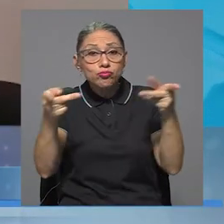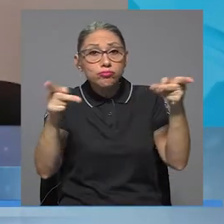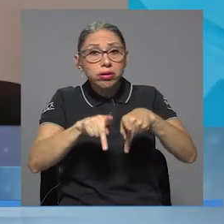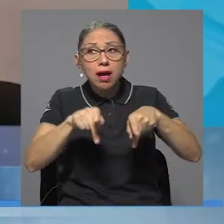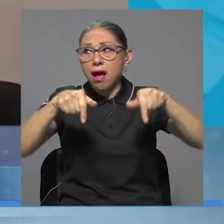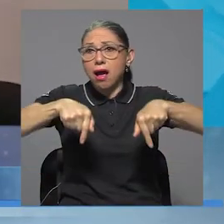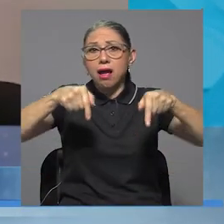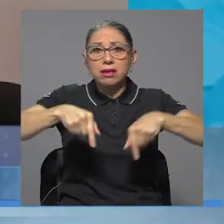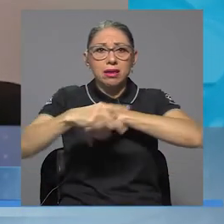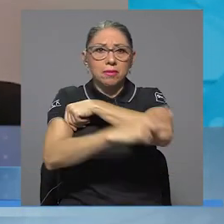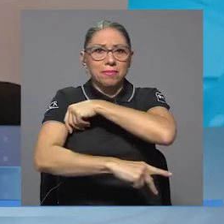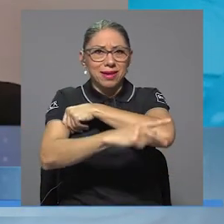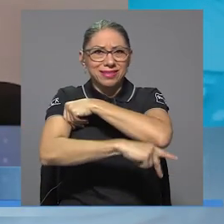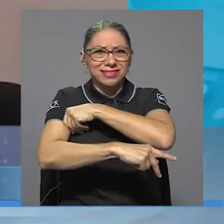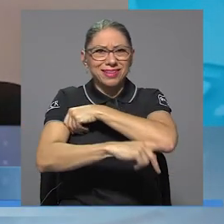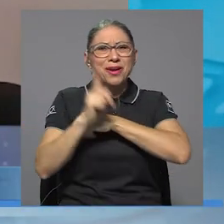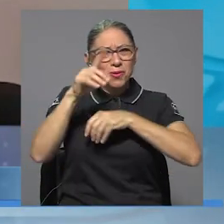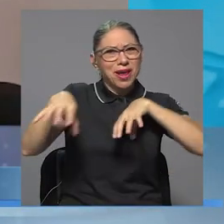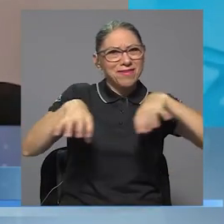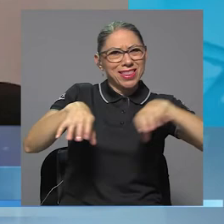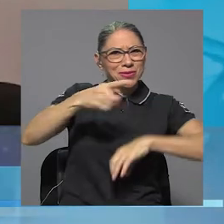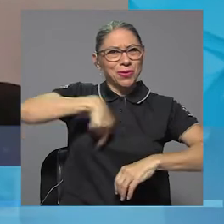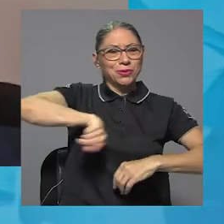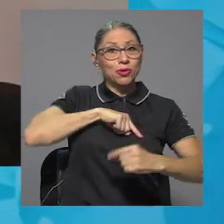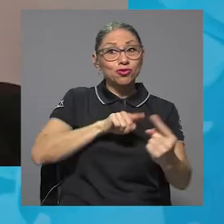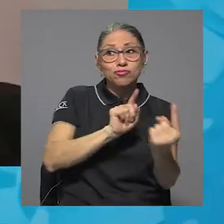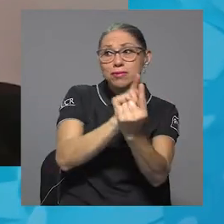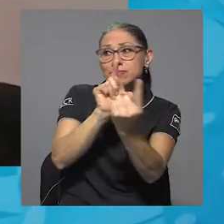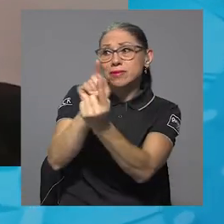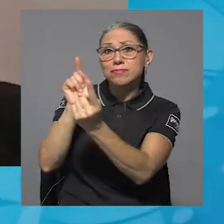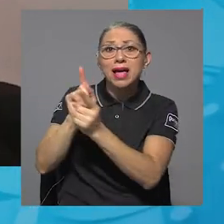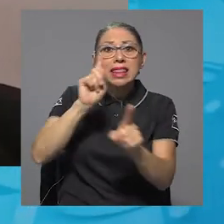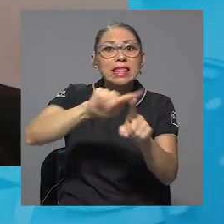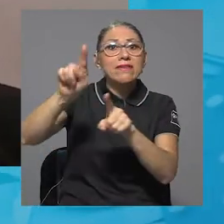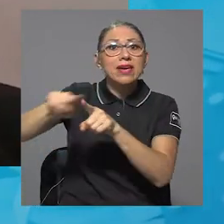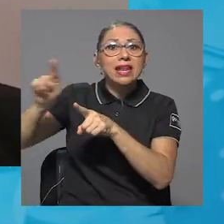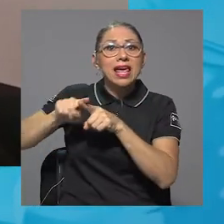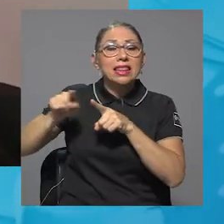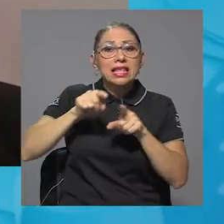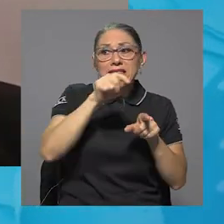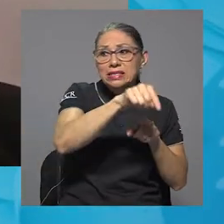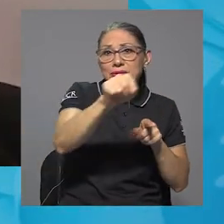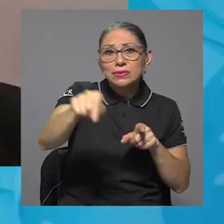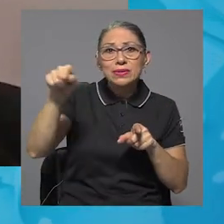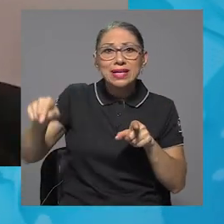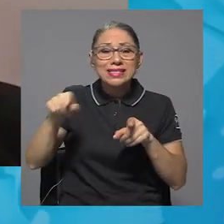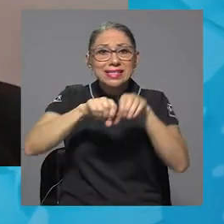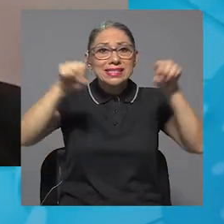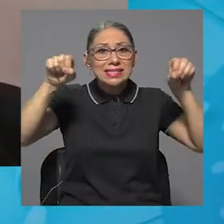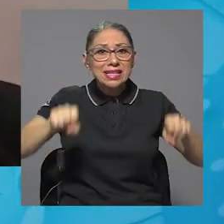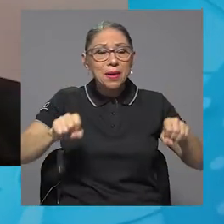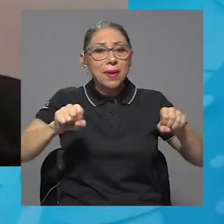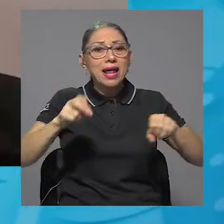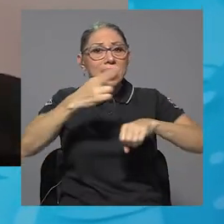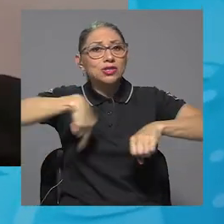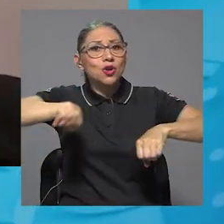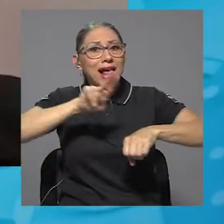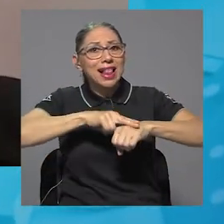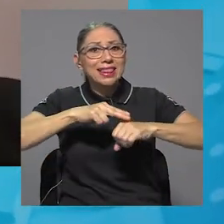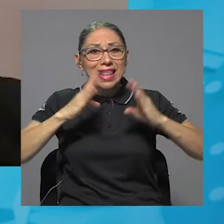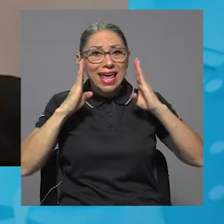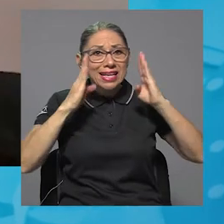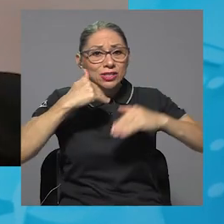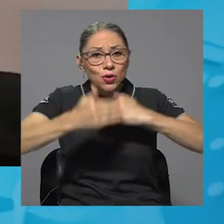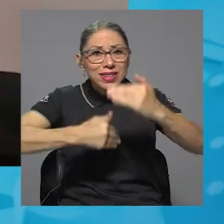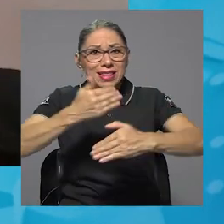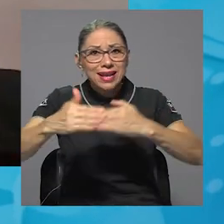de un evento que tuvimos nosotros, un encuentro con diferentes actores del Sistema Nacional de Gestión Integral de RAE en nuestro